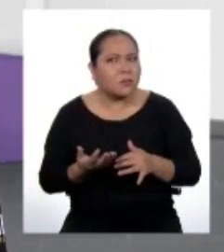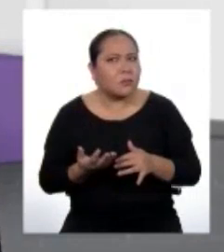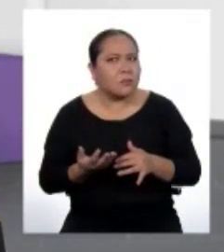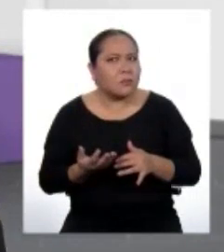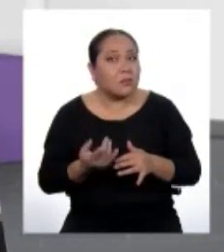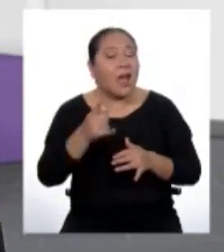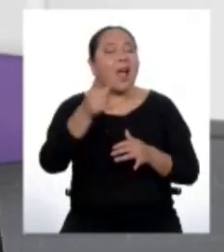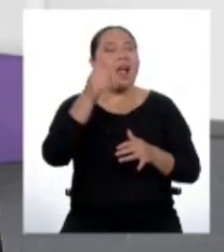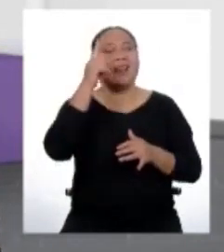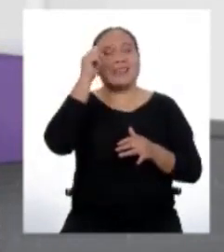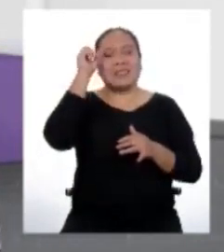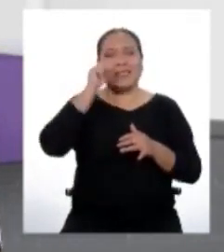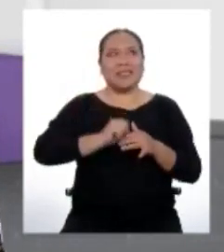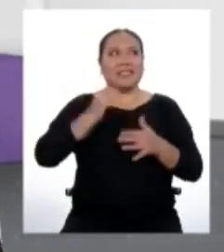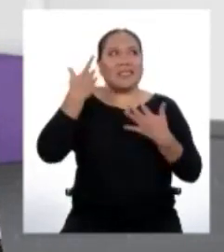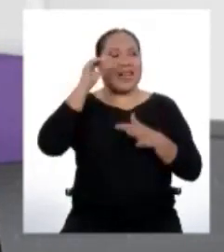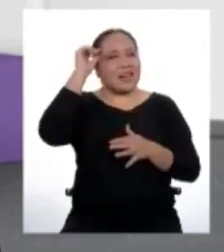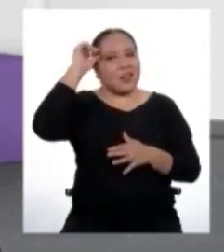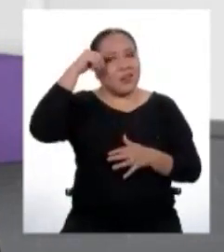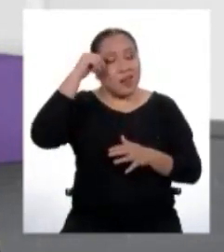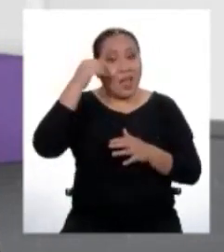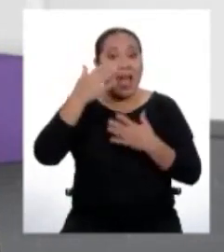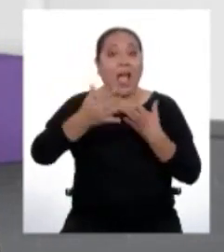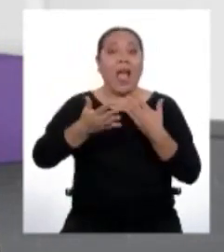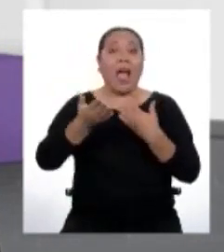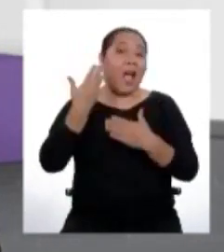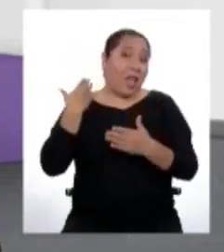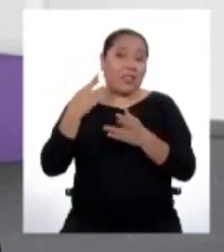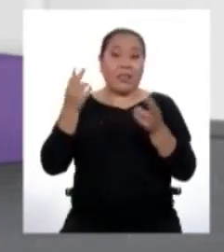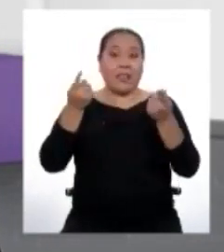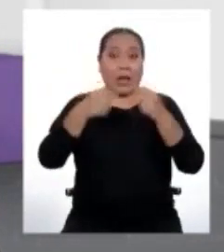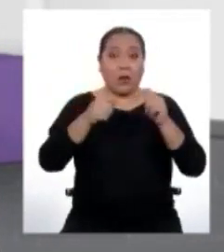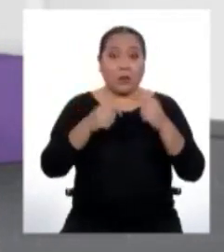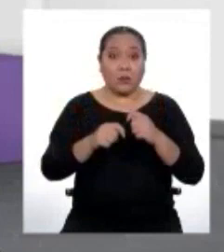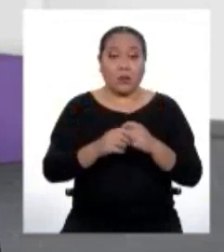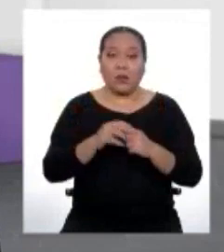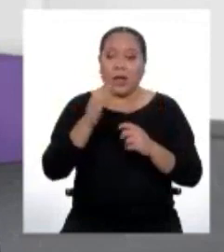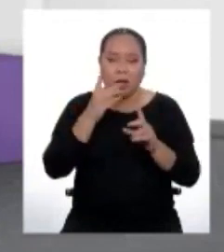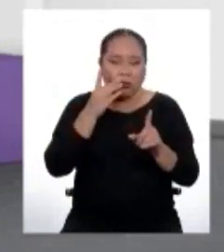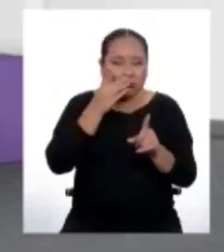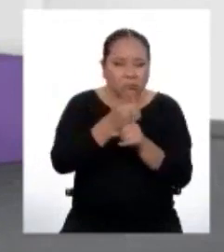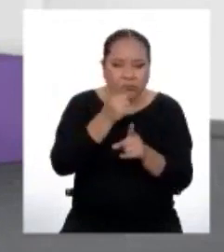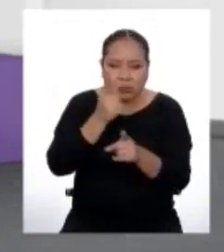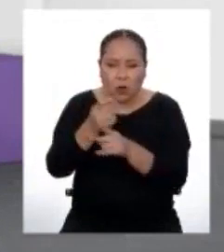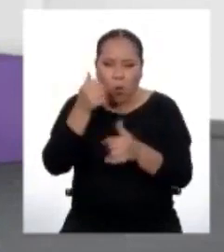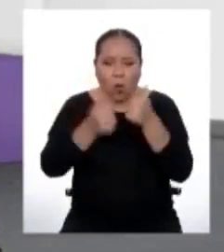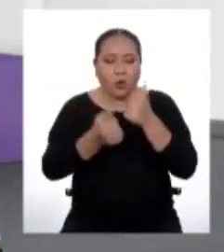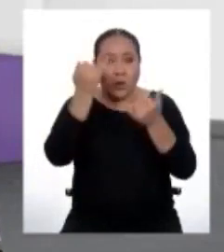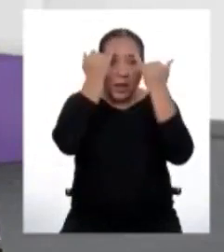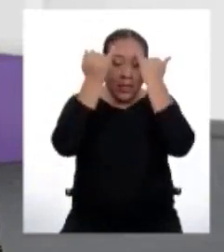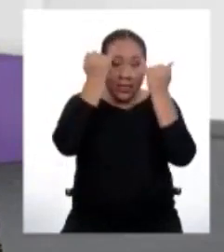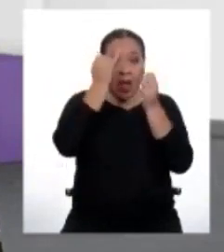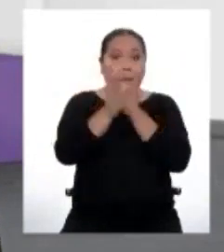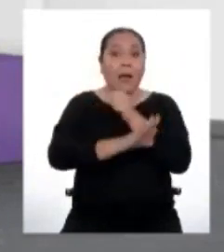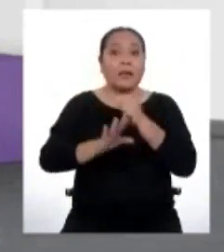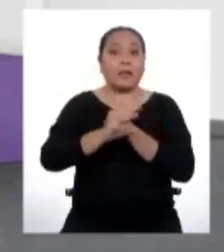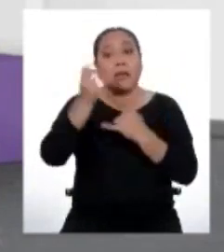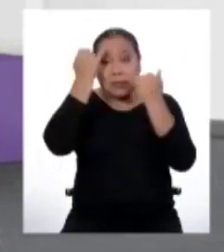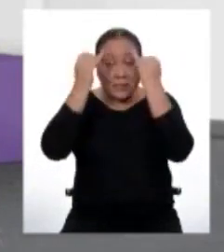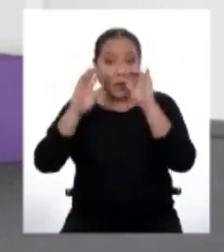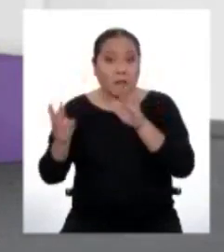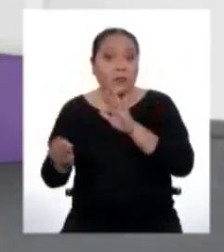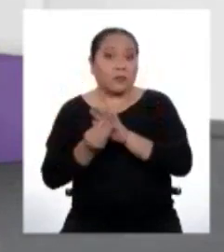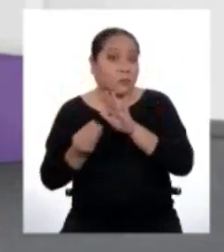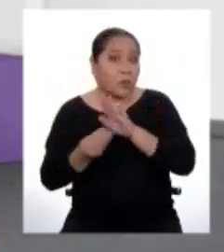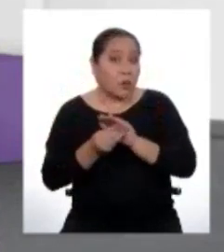¡Oh, sí! Te lo recordé. Antes de la pausa nos quedamos en que había que identificar las ideas principales y secundarias. Me imagino